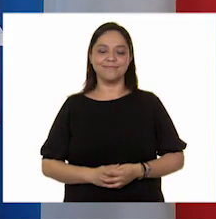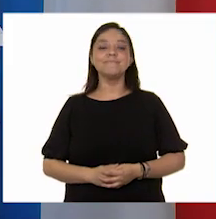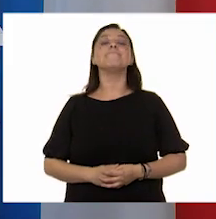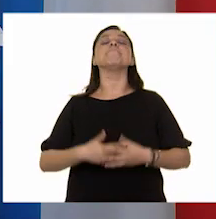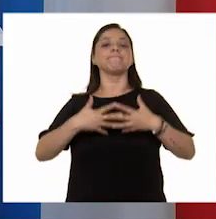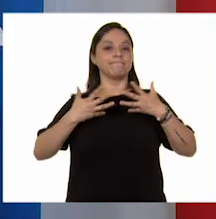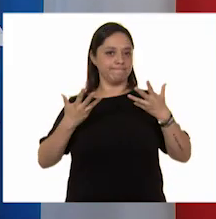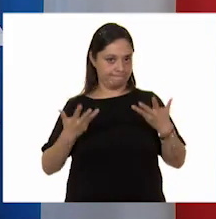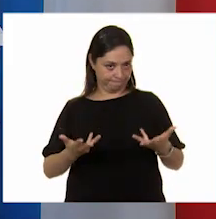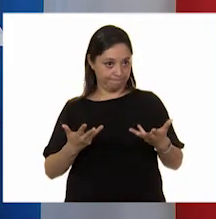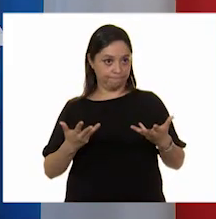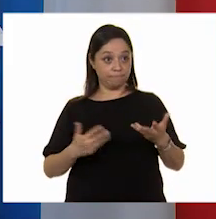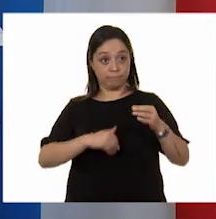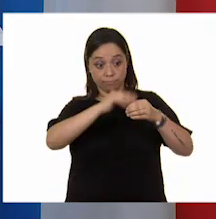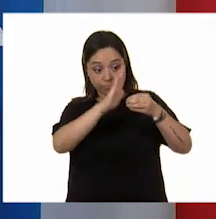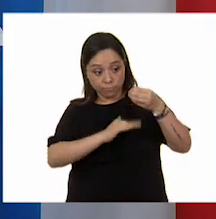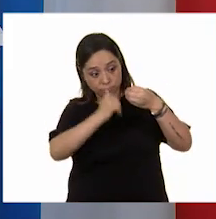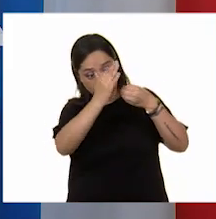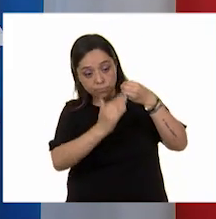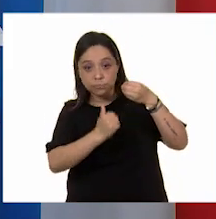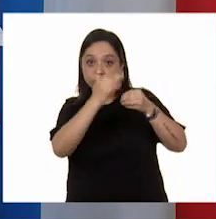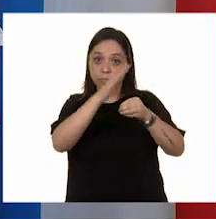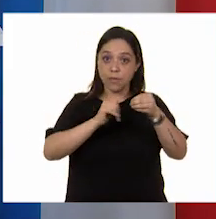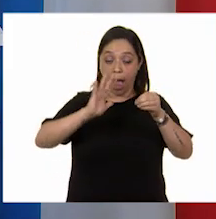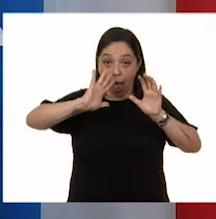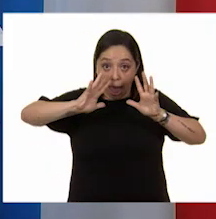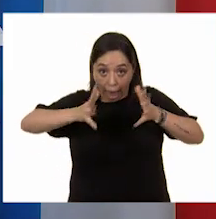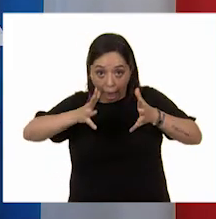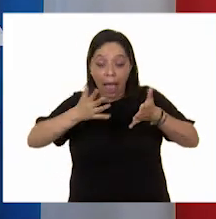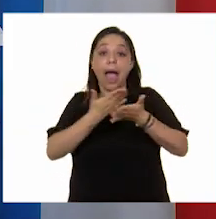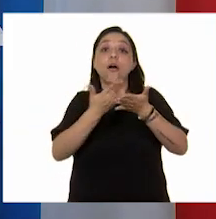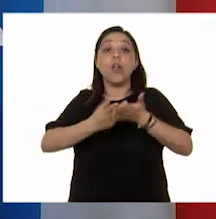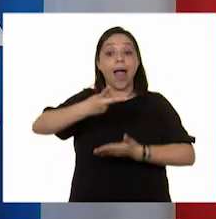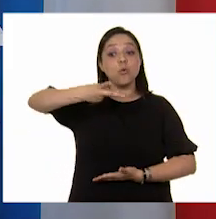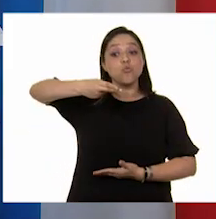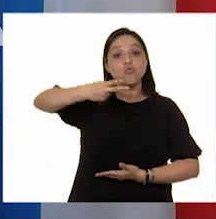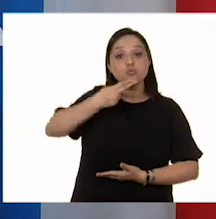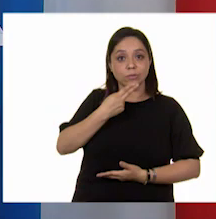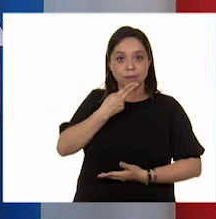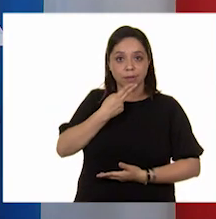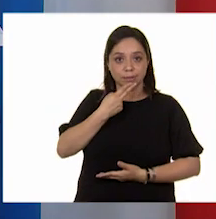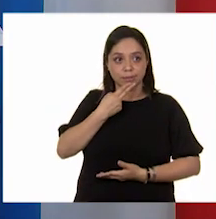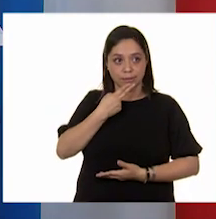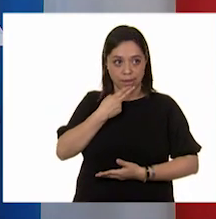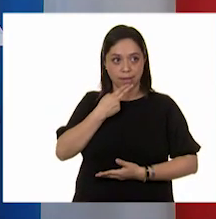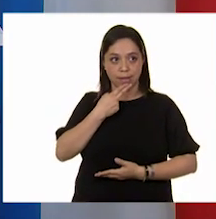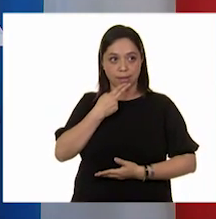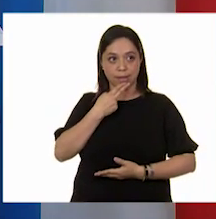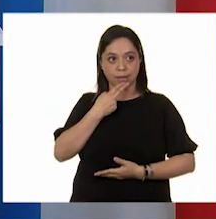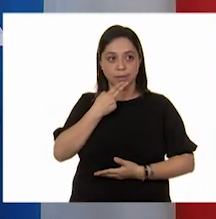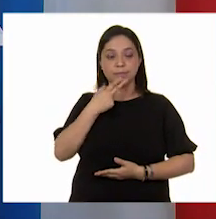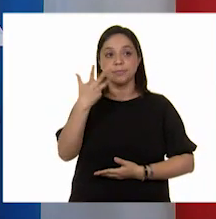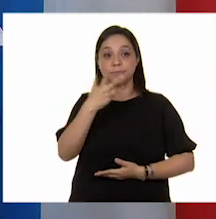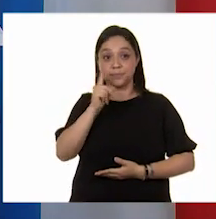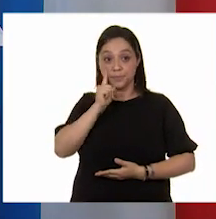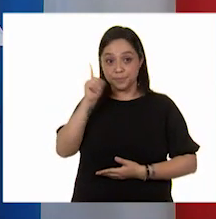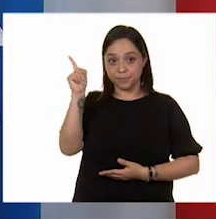Entonces, ya que tengamos nuestro tubito así, con las tijeras le vamos a hacer